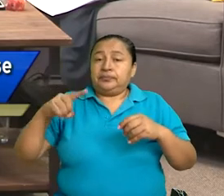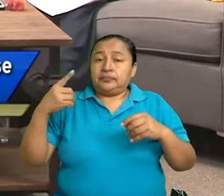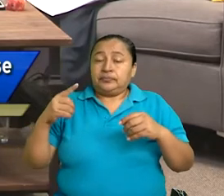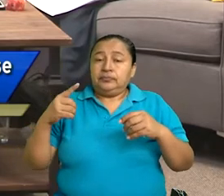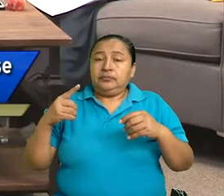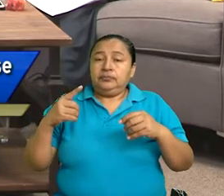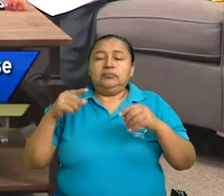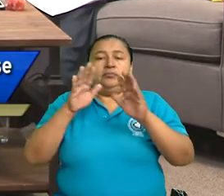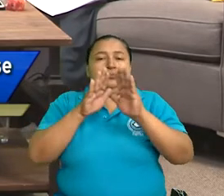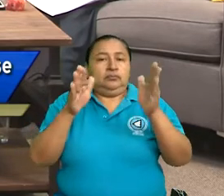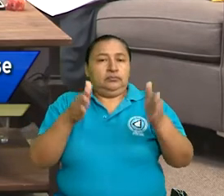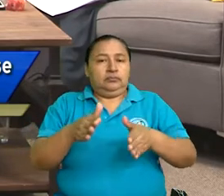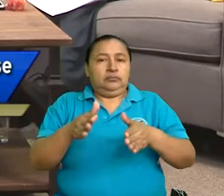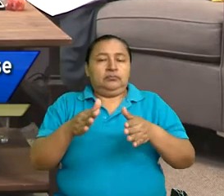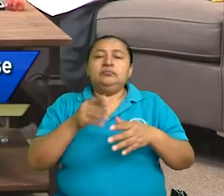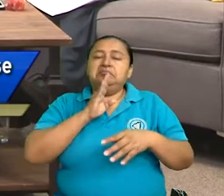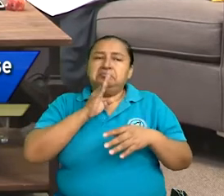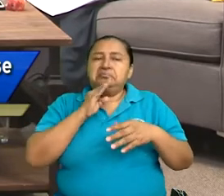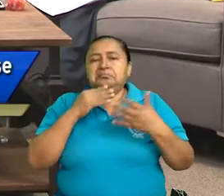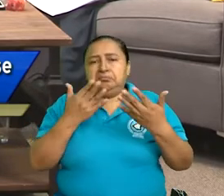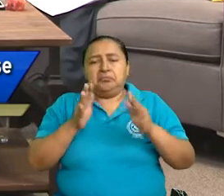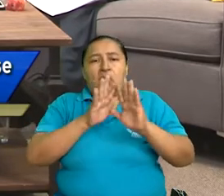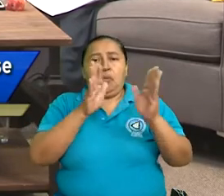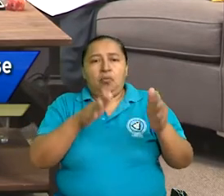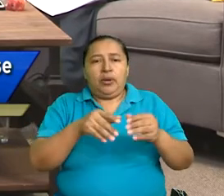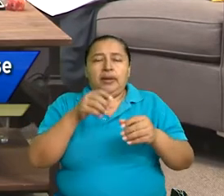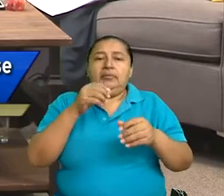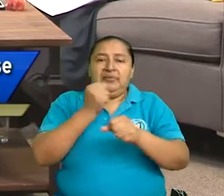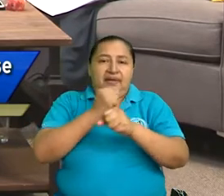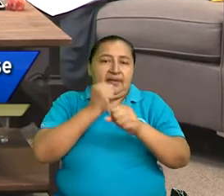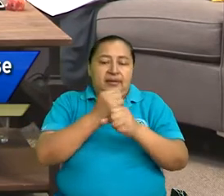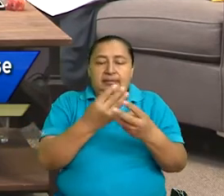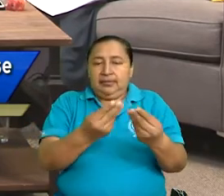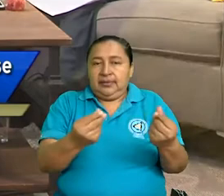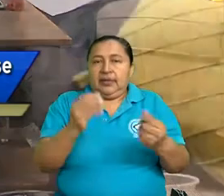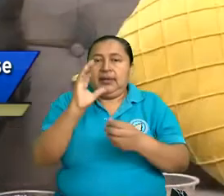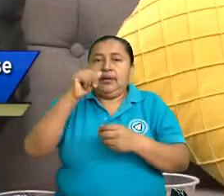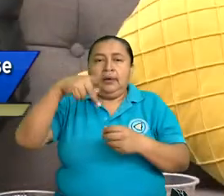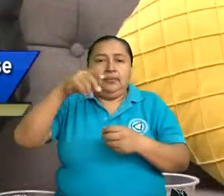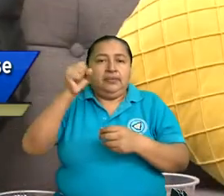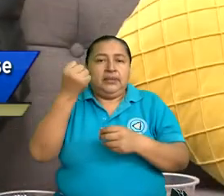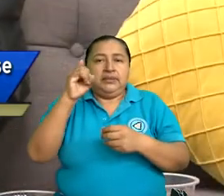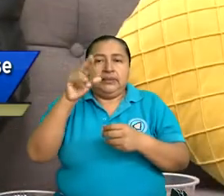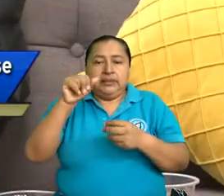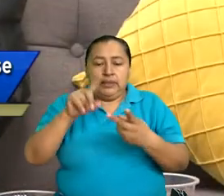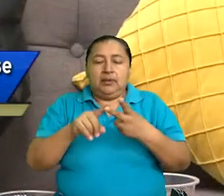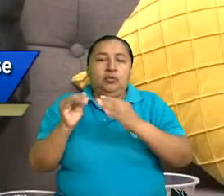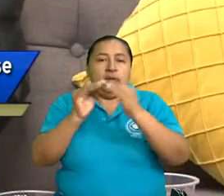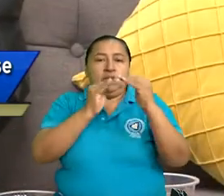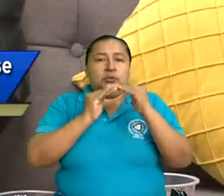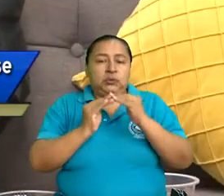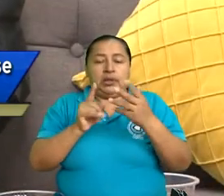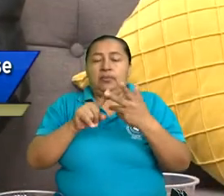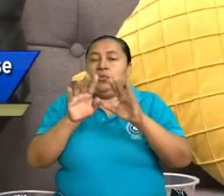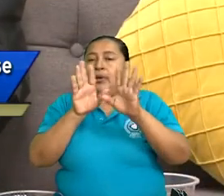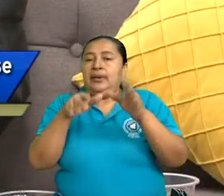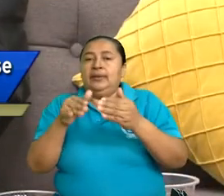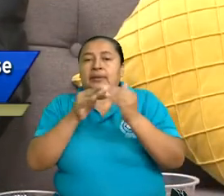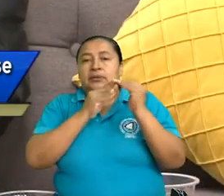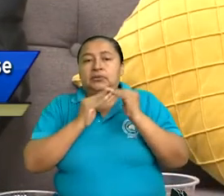las mujeres, estamos hablando de las mujeres campesinas, estamos hablando de las mujeres urbanas, estamos hablando de las mujeres